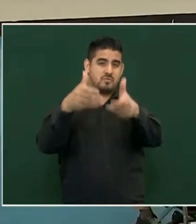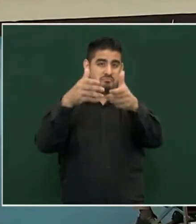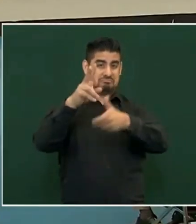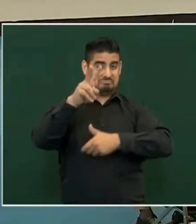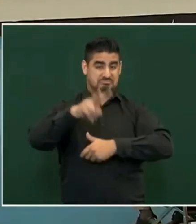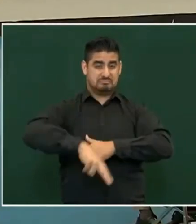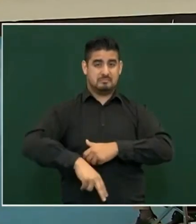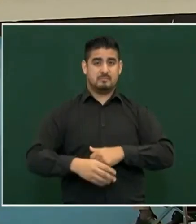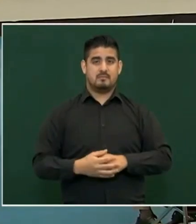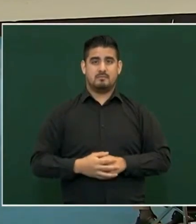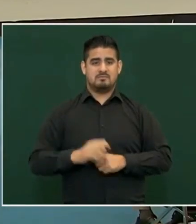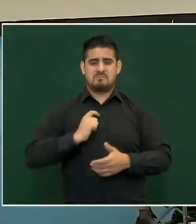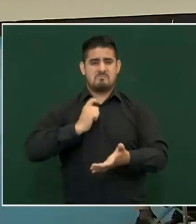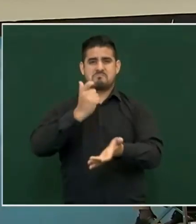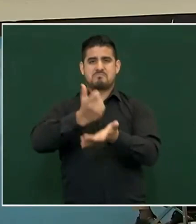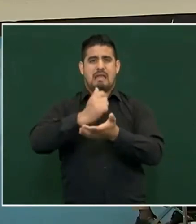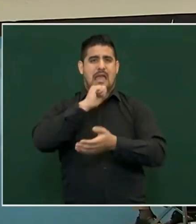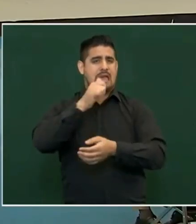sin pagar.